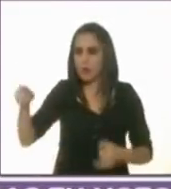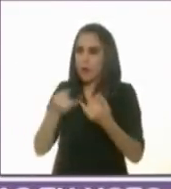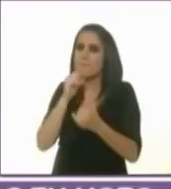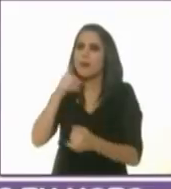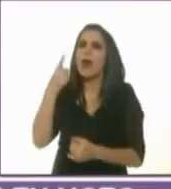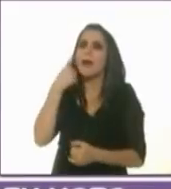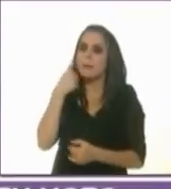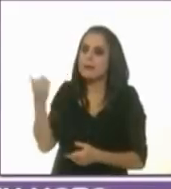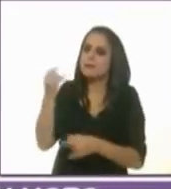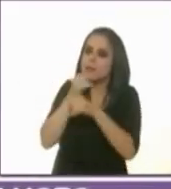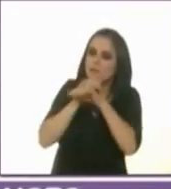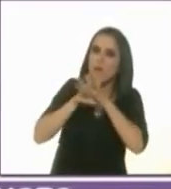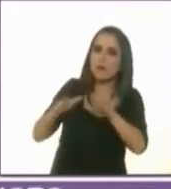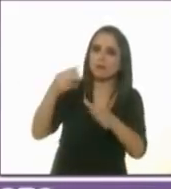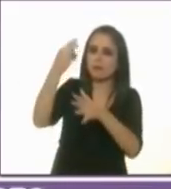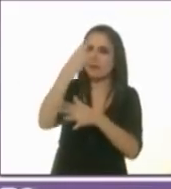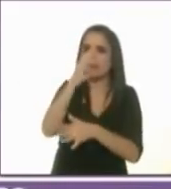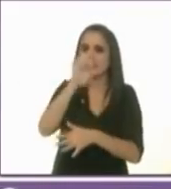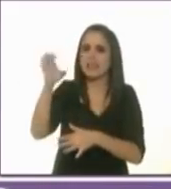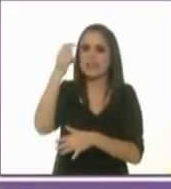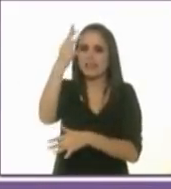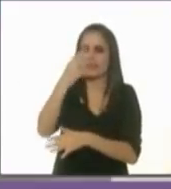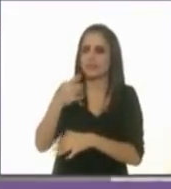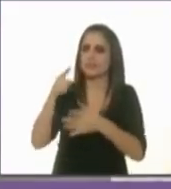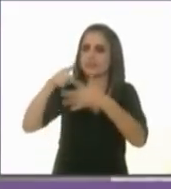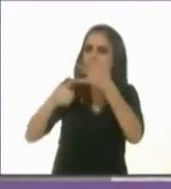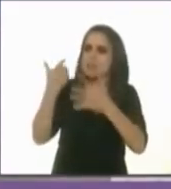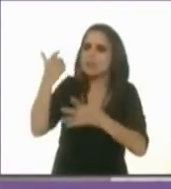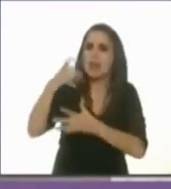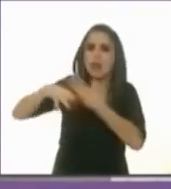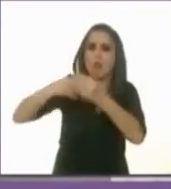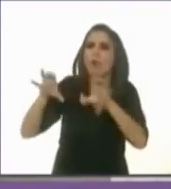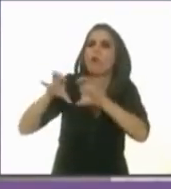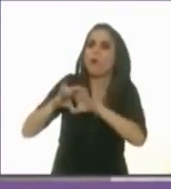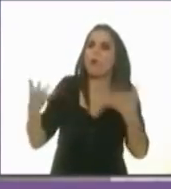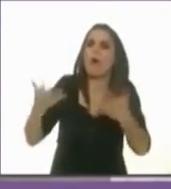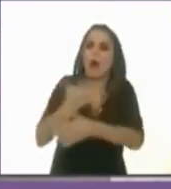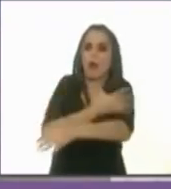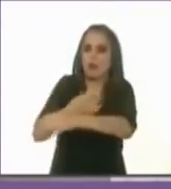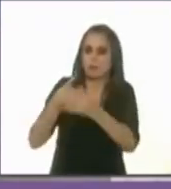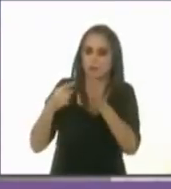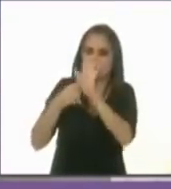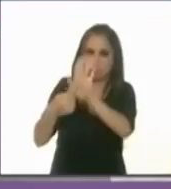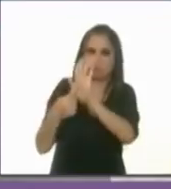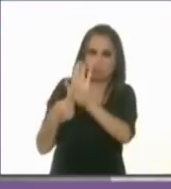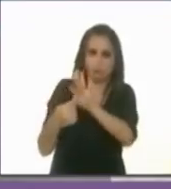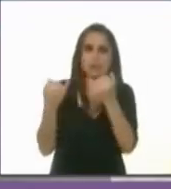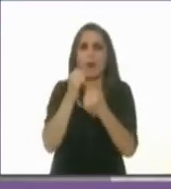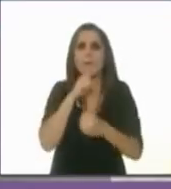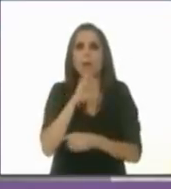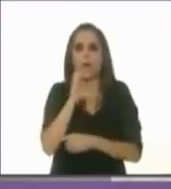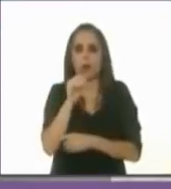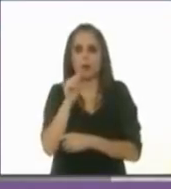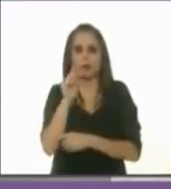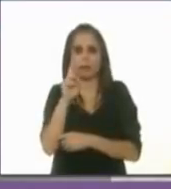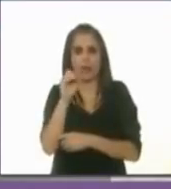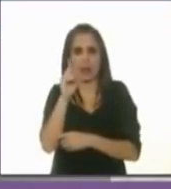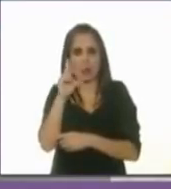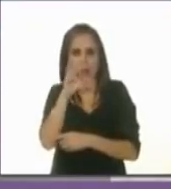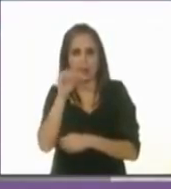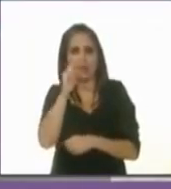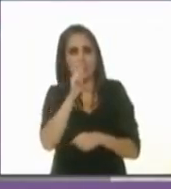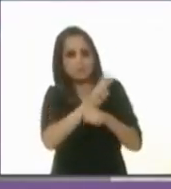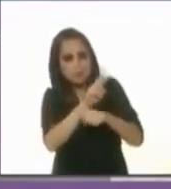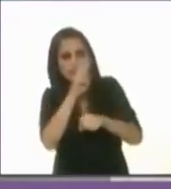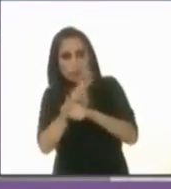rendir también esa misma declaración. Algo muy importante, acompañarnos de las Contralorías Ciudadanas, que le den seguimiento a